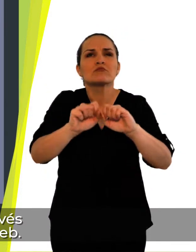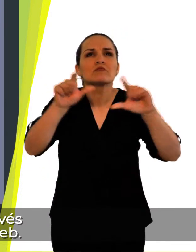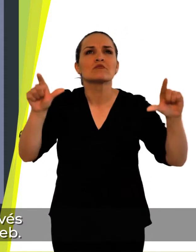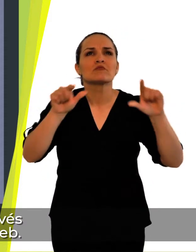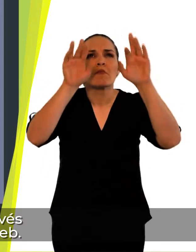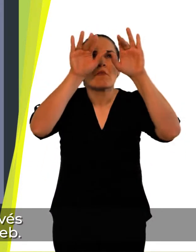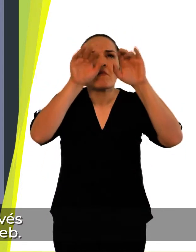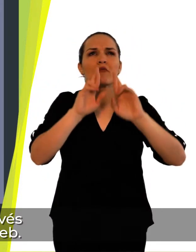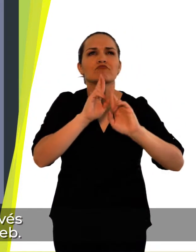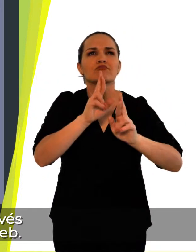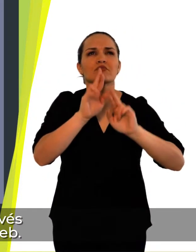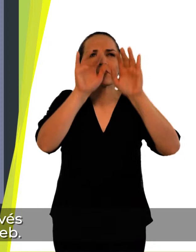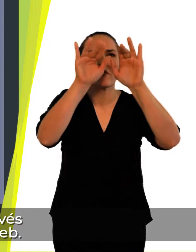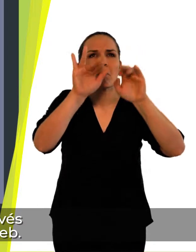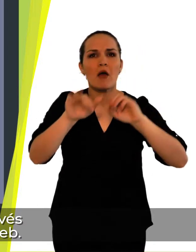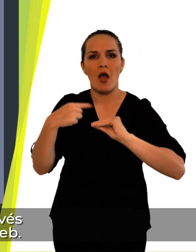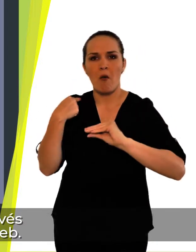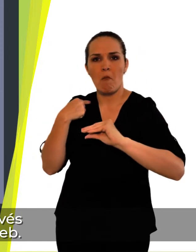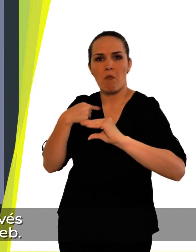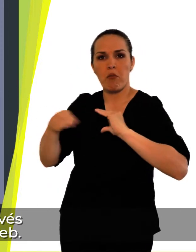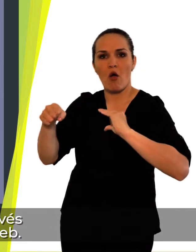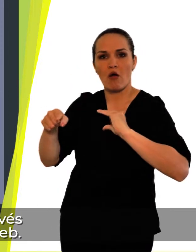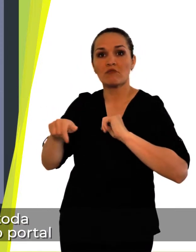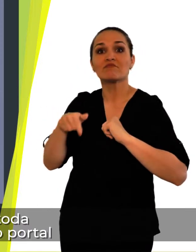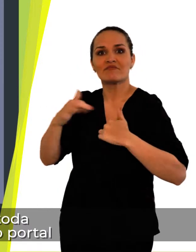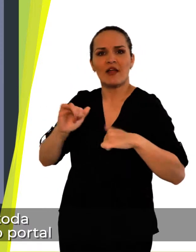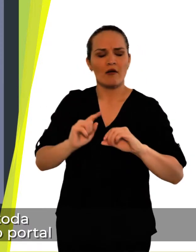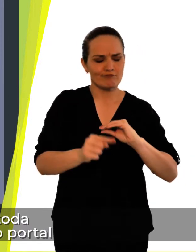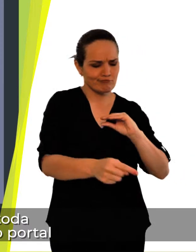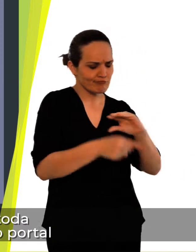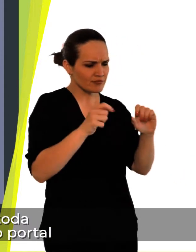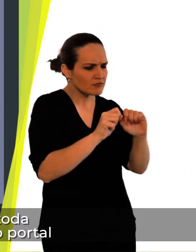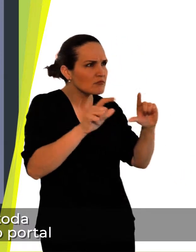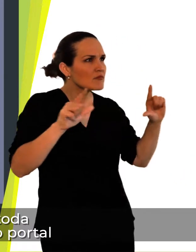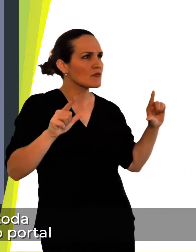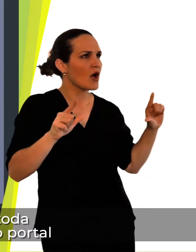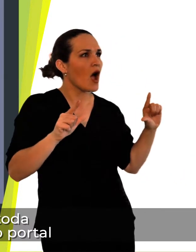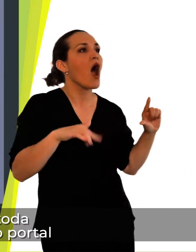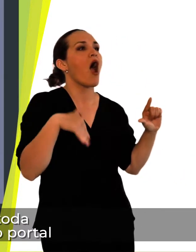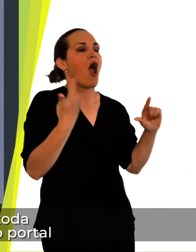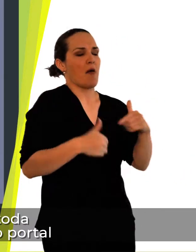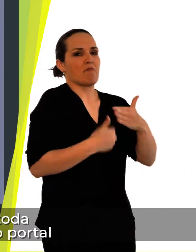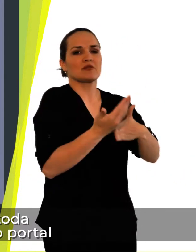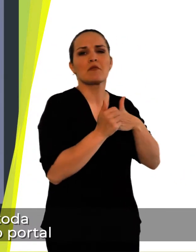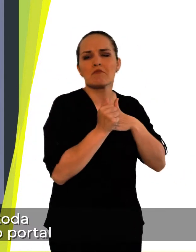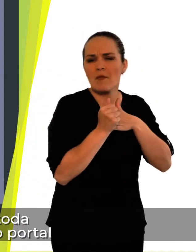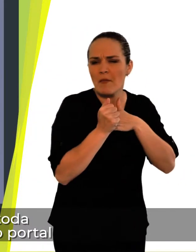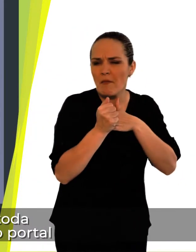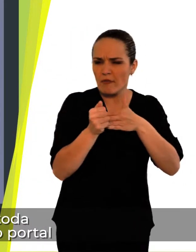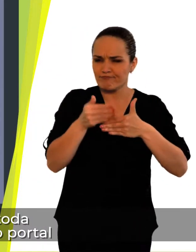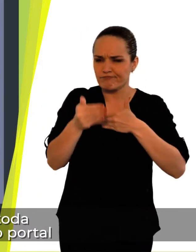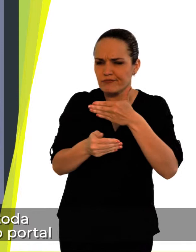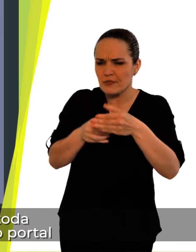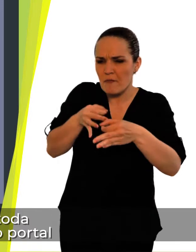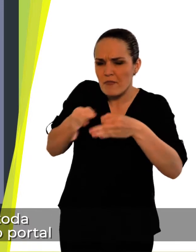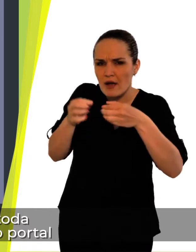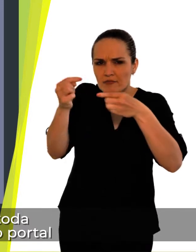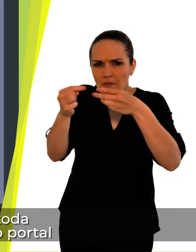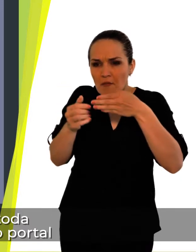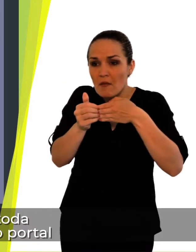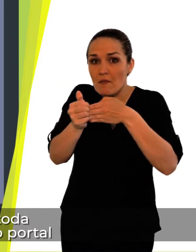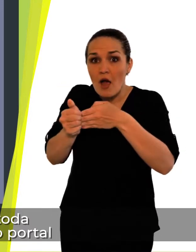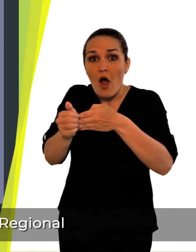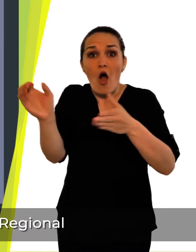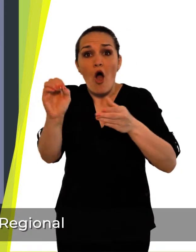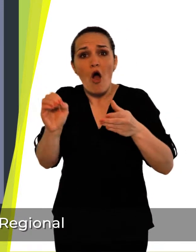solicitud a través del sistema de erradicación web. Para este fin, puede obtener toda la orientación necesaria en